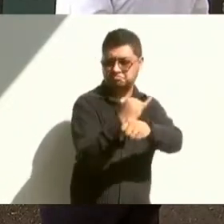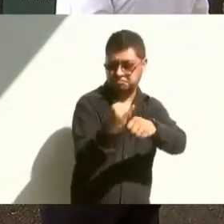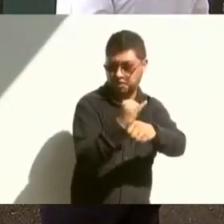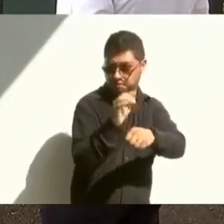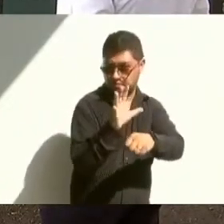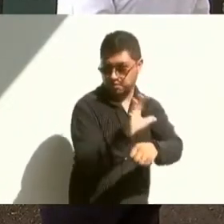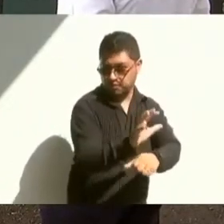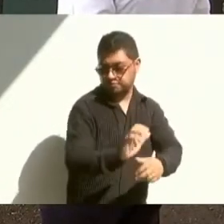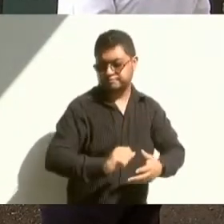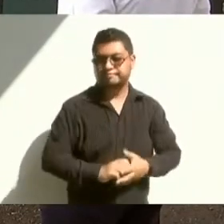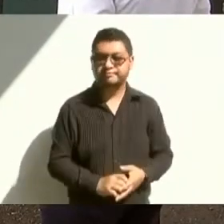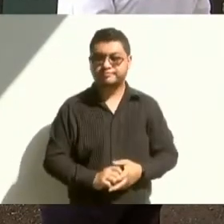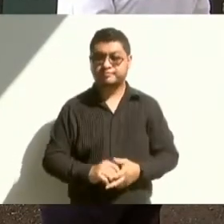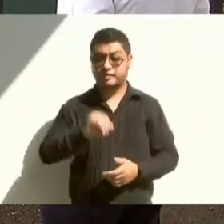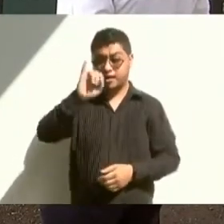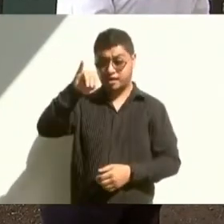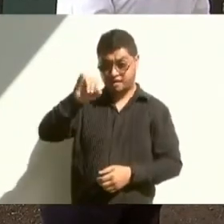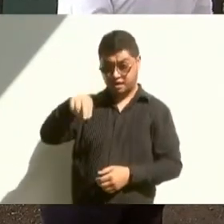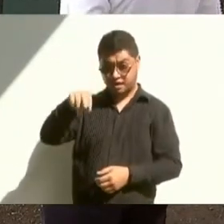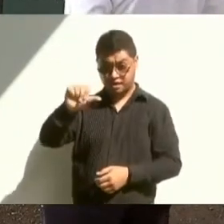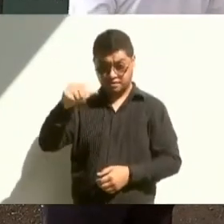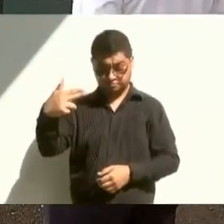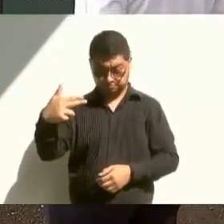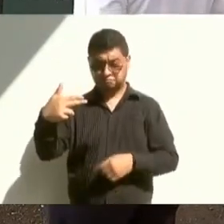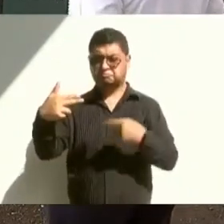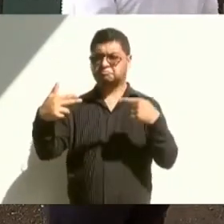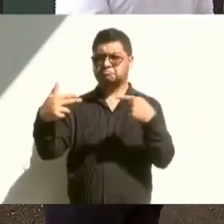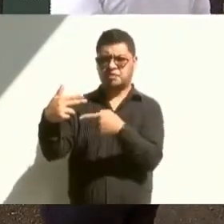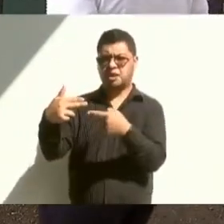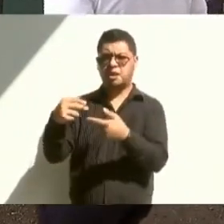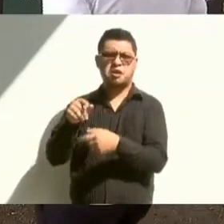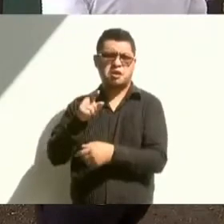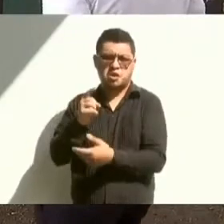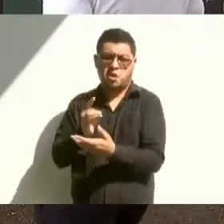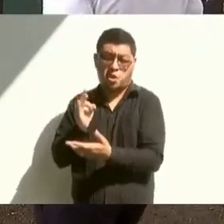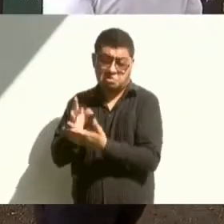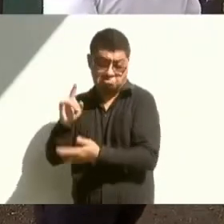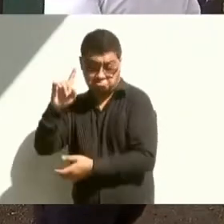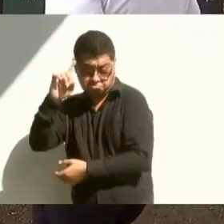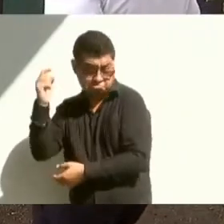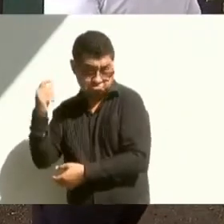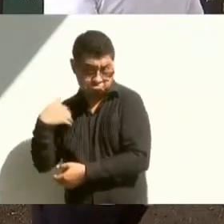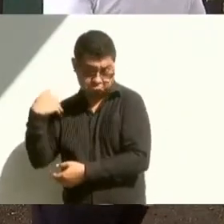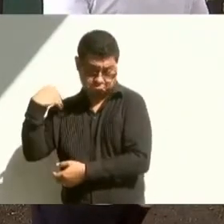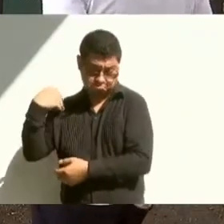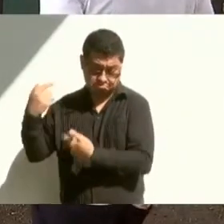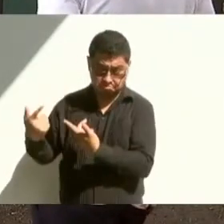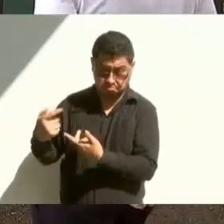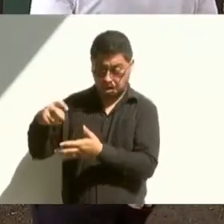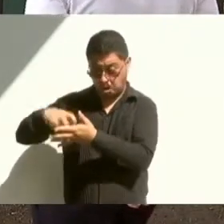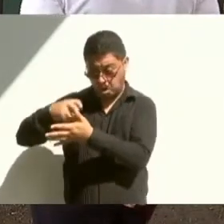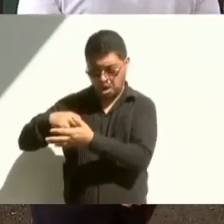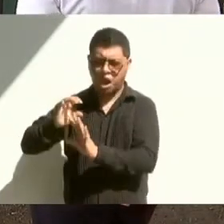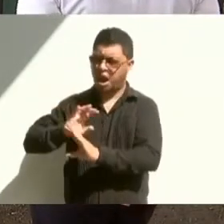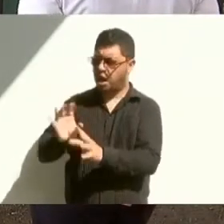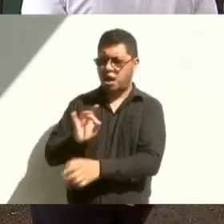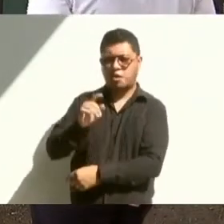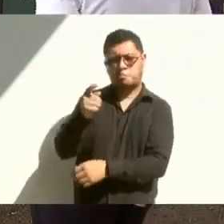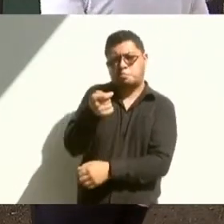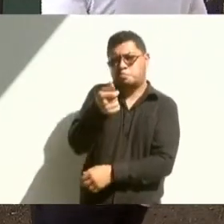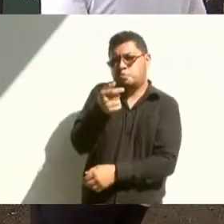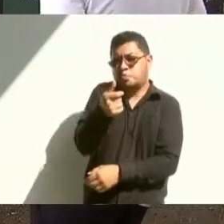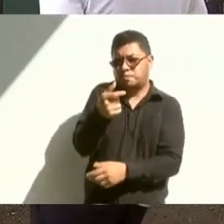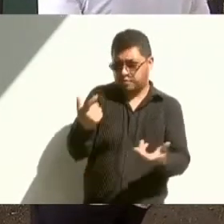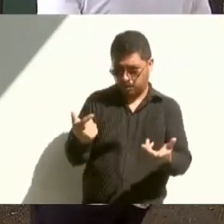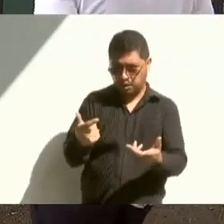Y el INAH, salvo que hubiese algo abajo de la carretera, pues, prácticamente es la carretera, no hay muy poco, ¿cómo se llama? Muy poco que…